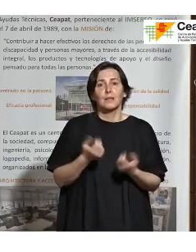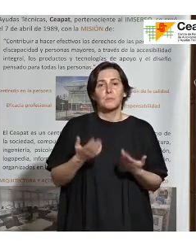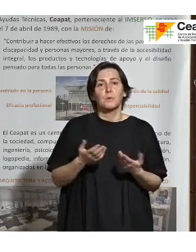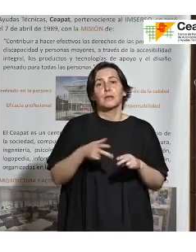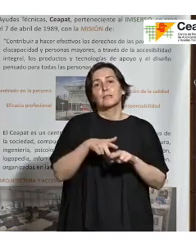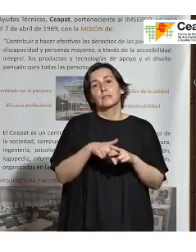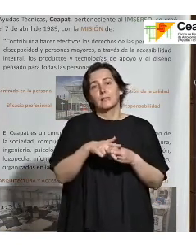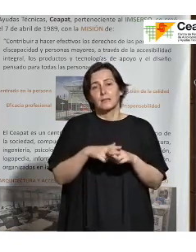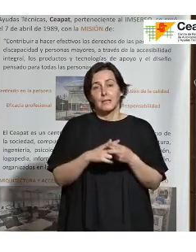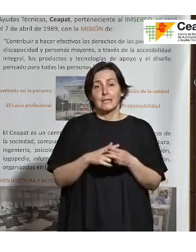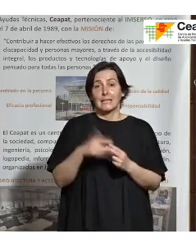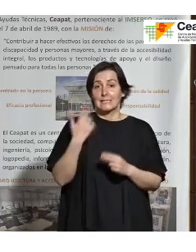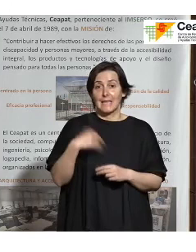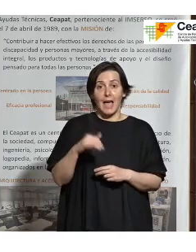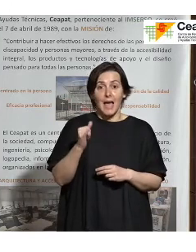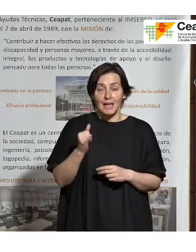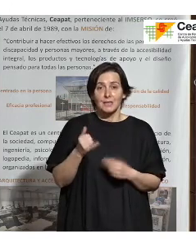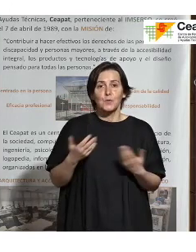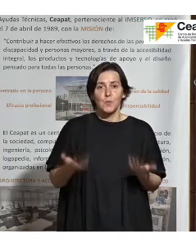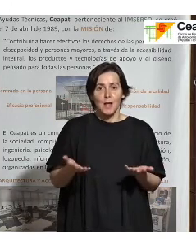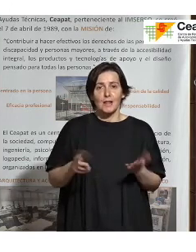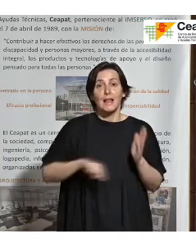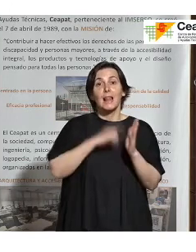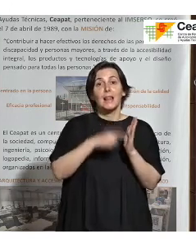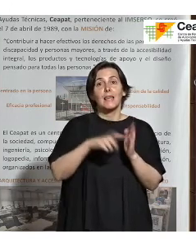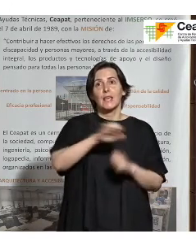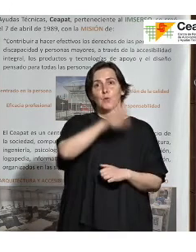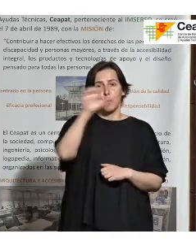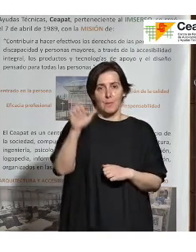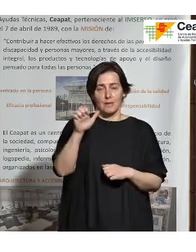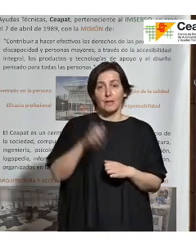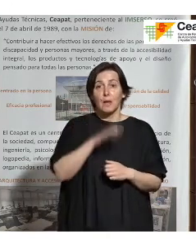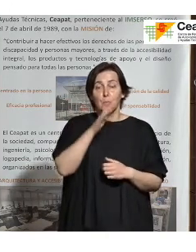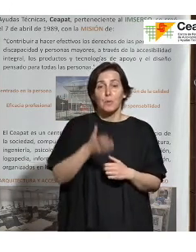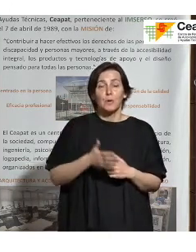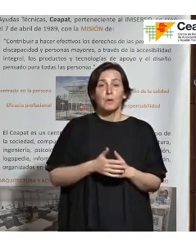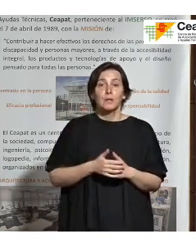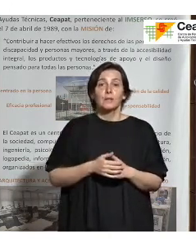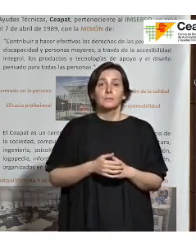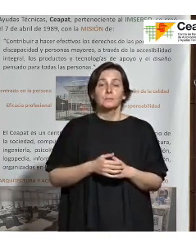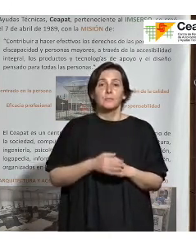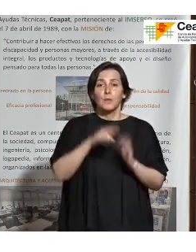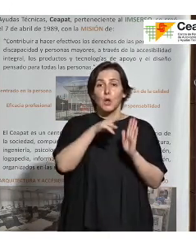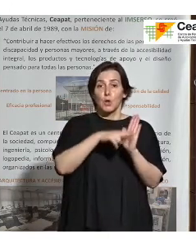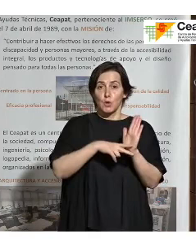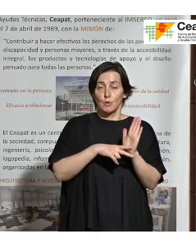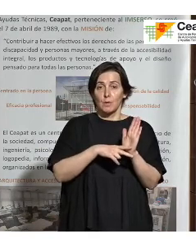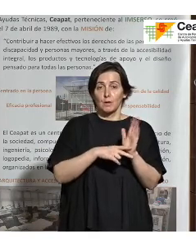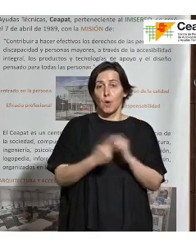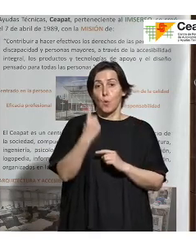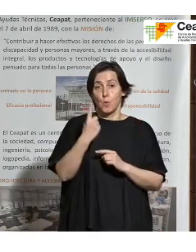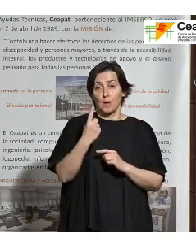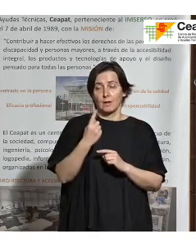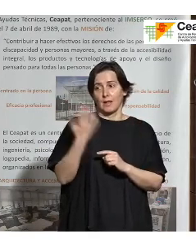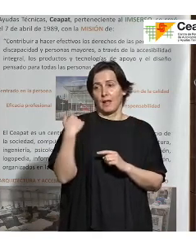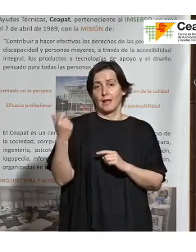que ya llega, que es la Ley Europea, porque una norma, como antes explicaba